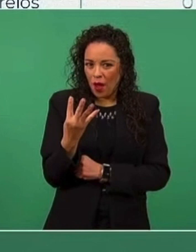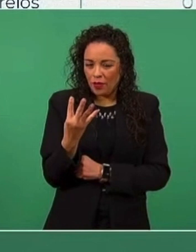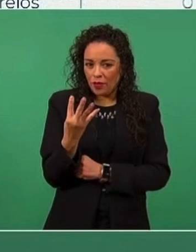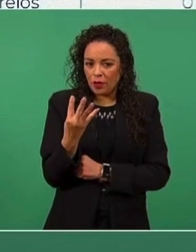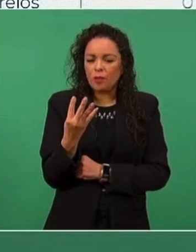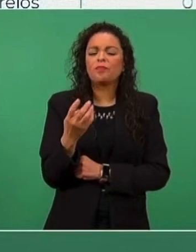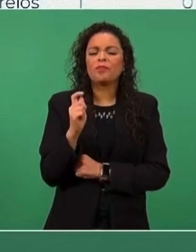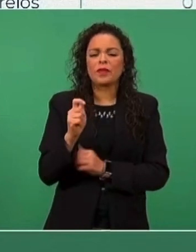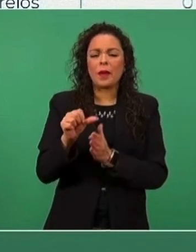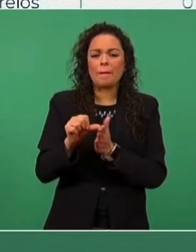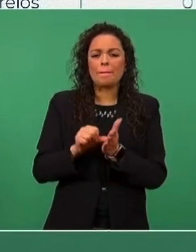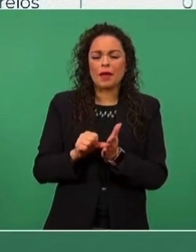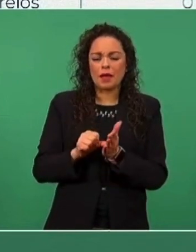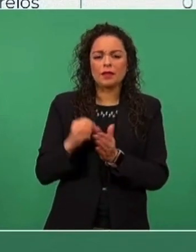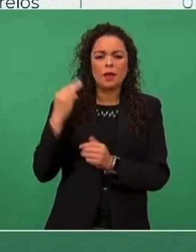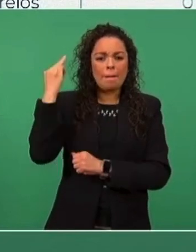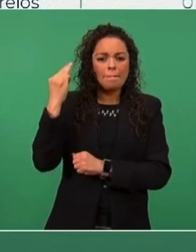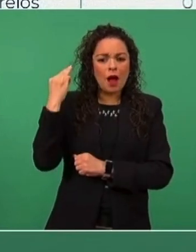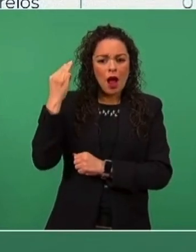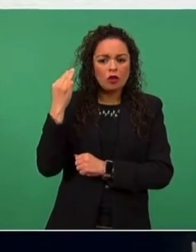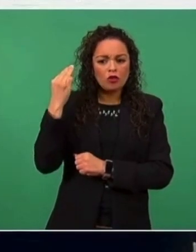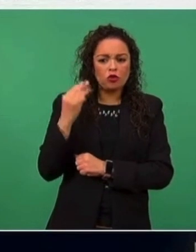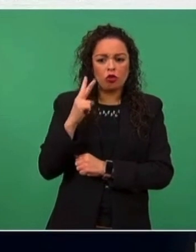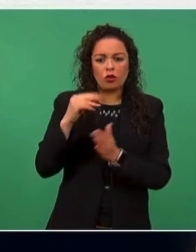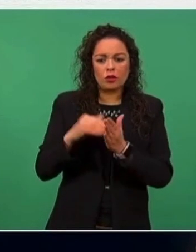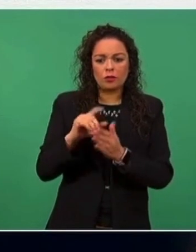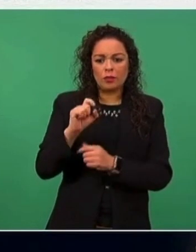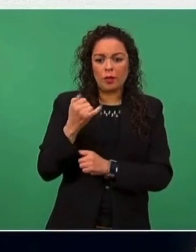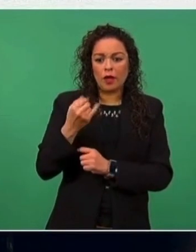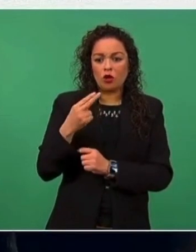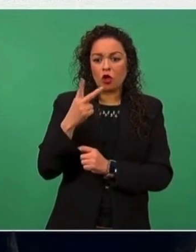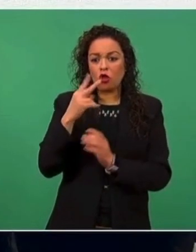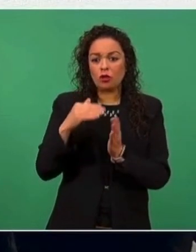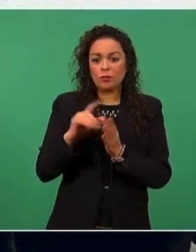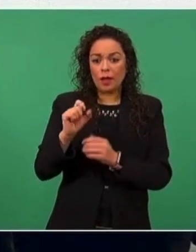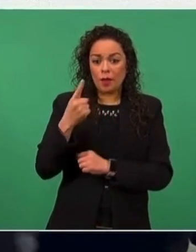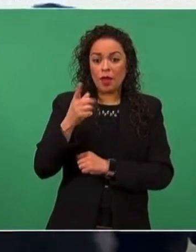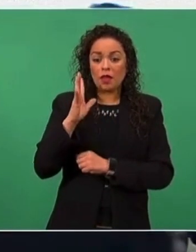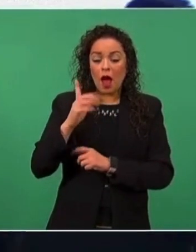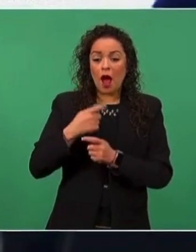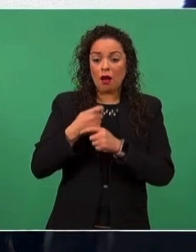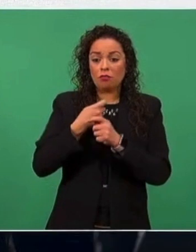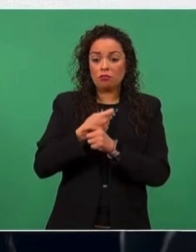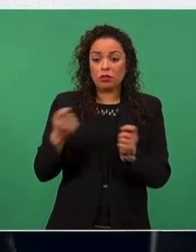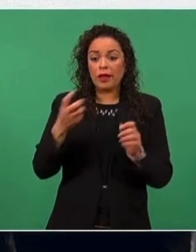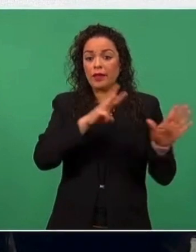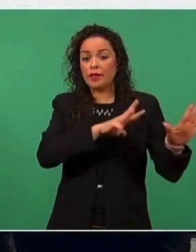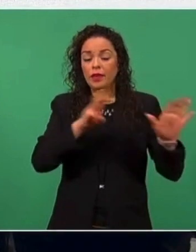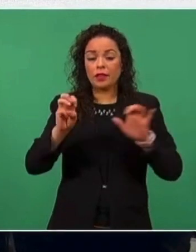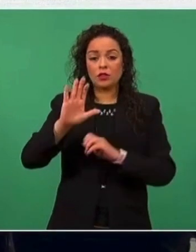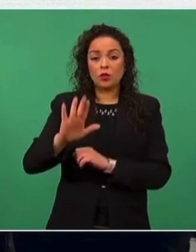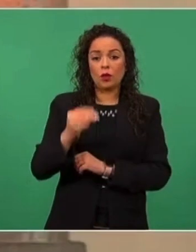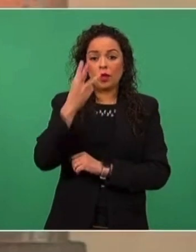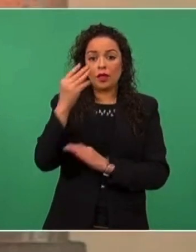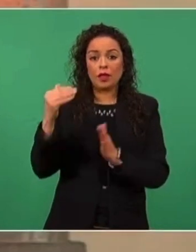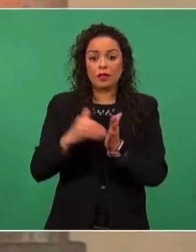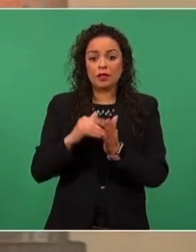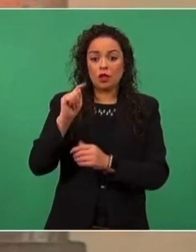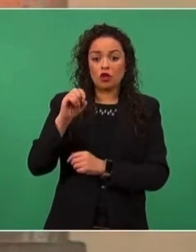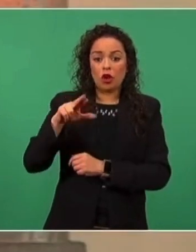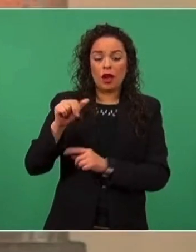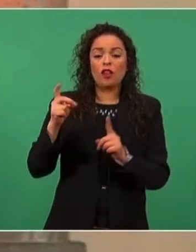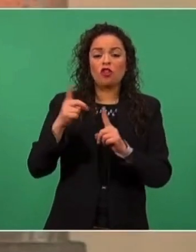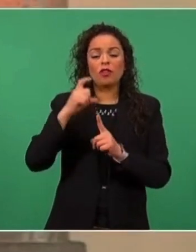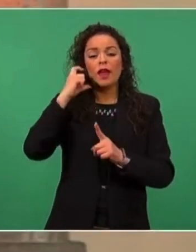entre marzo del 20 y noviembre del 21 hemos entregado más de 353 mil toneladas en Guerrero,